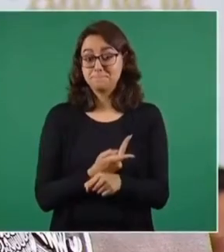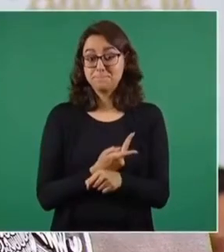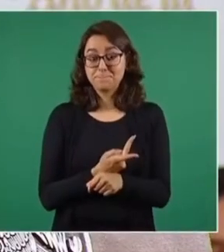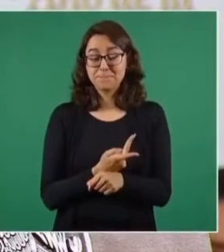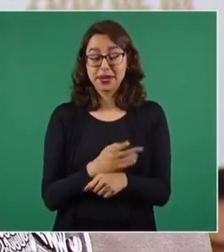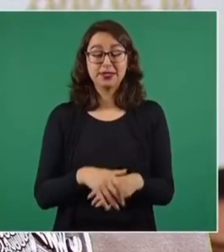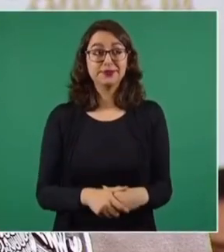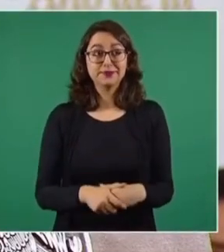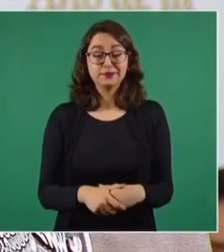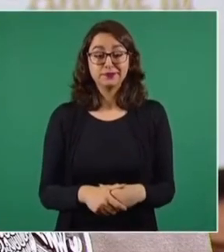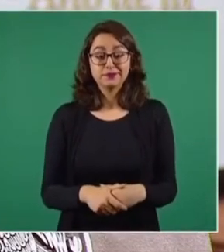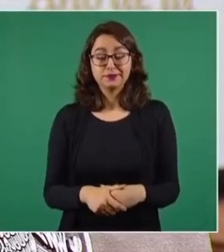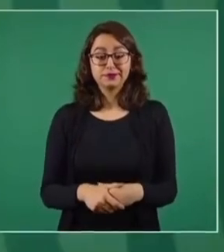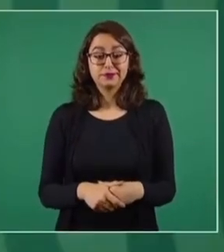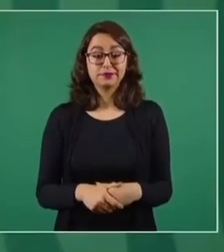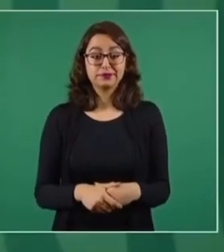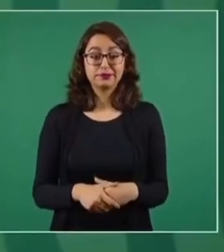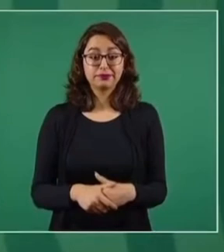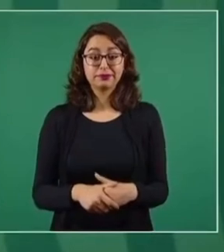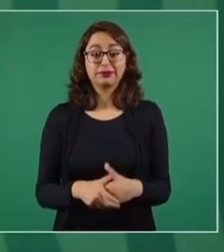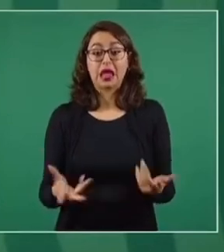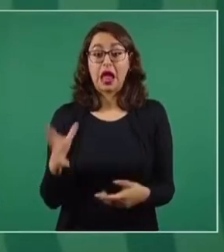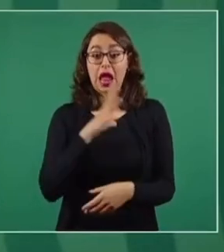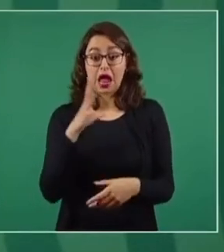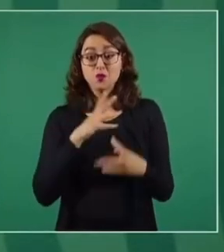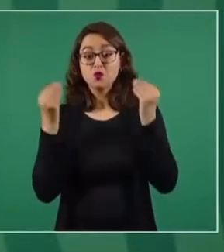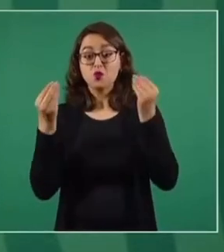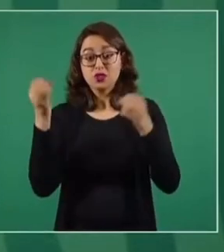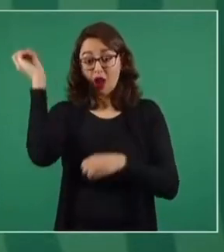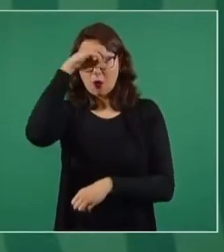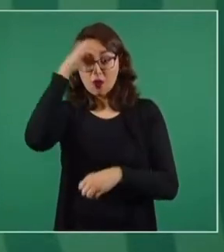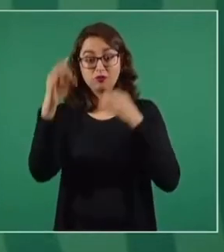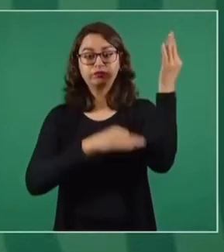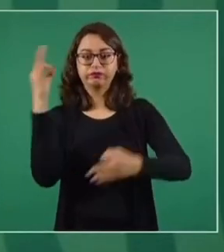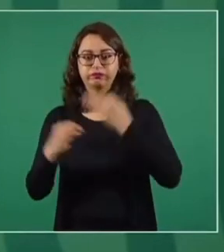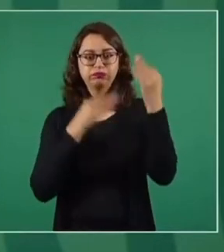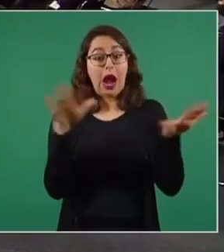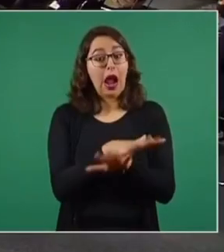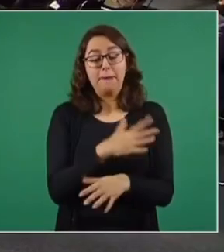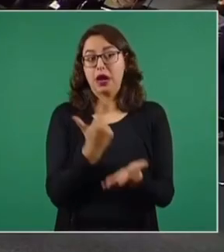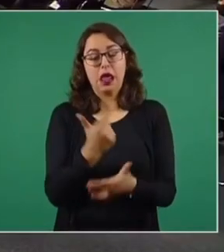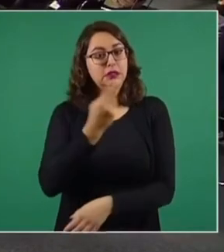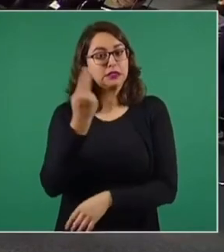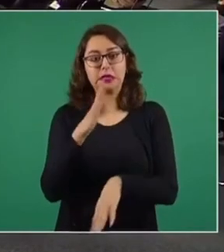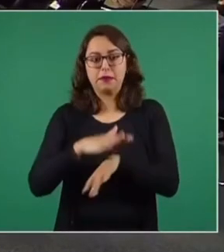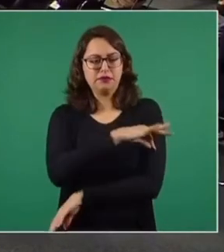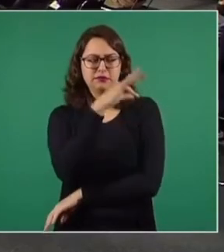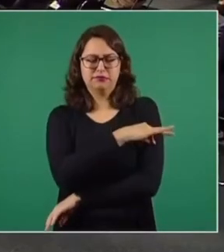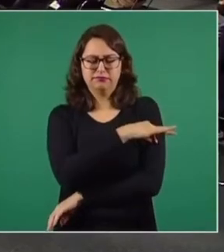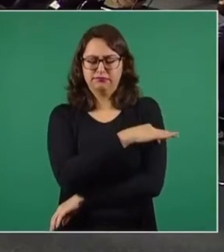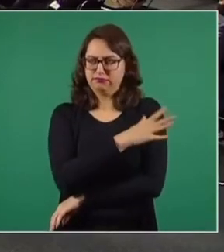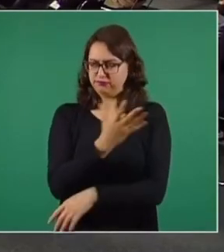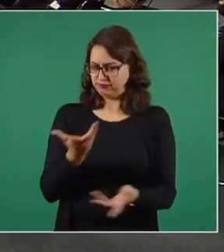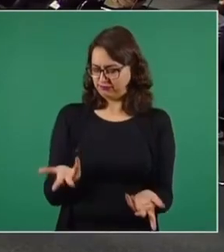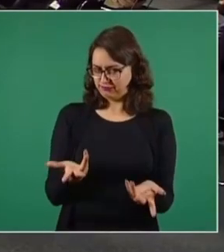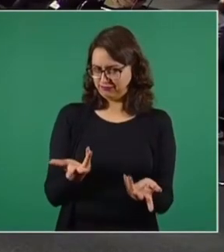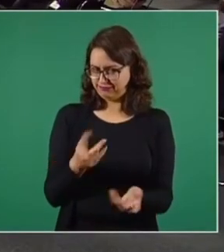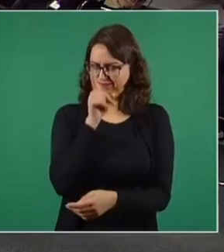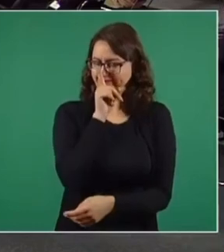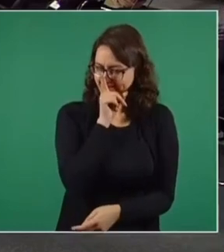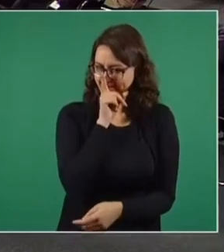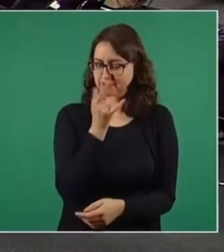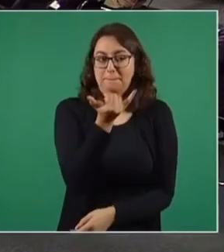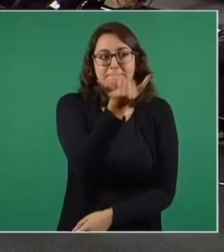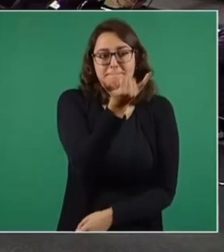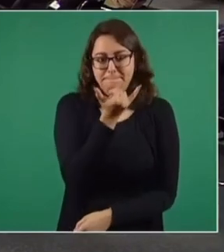podríamos decir, campaña de opinión inducida por las compañías farmacéuticas. Respecto a la vacunación en menores de edad, no existe evidencia